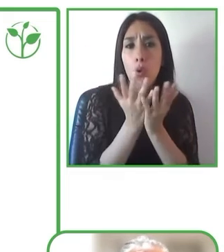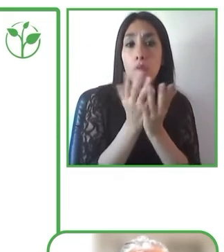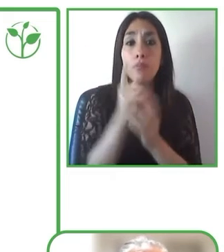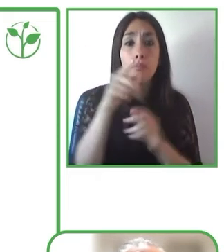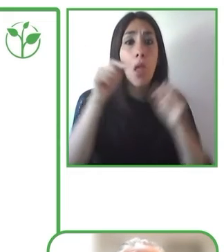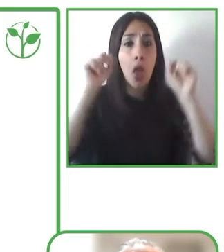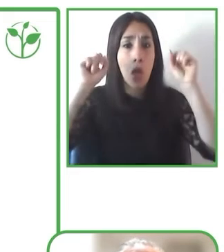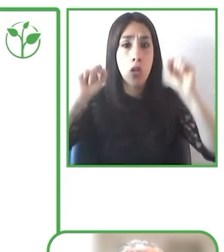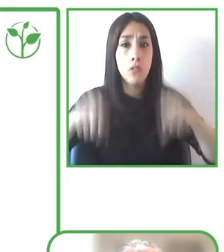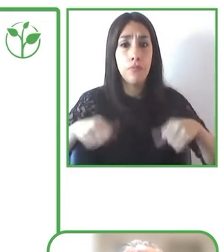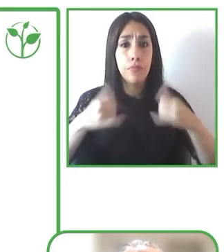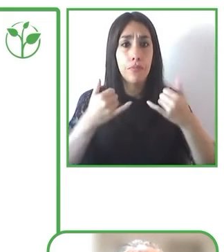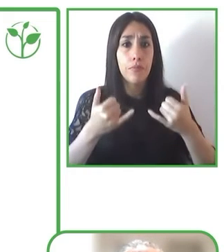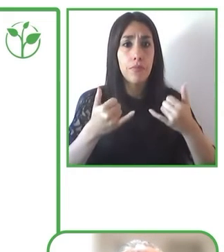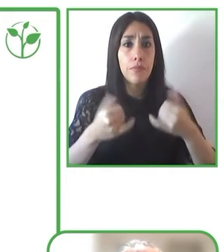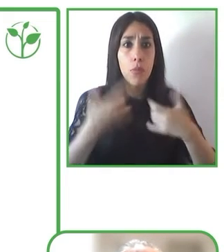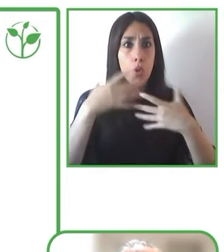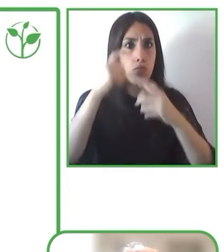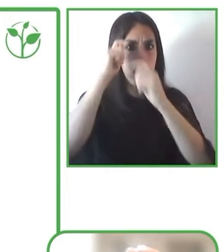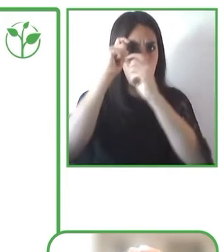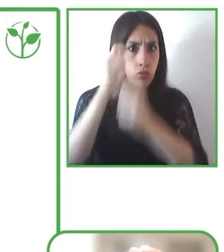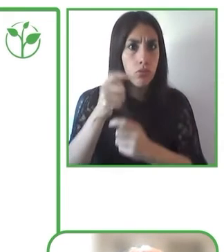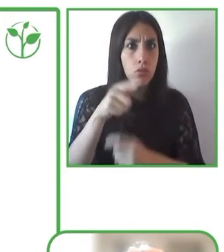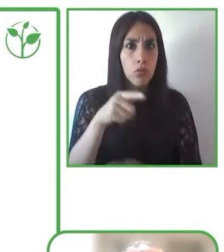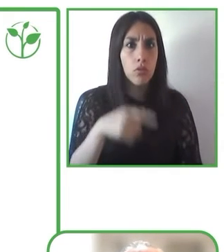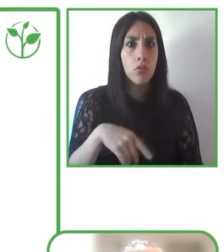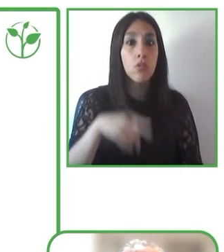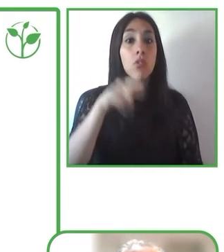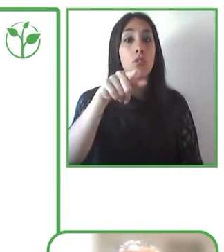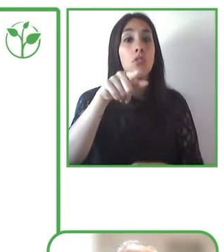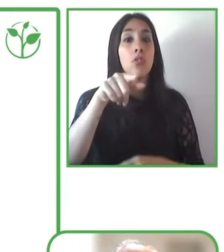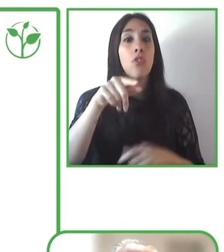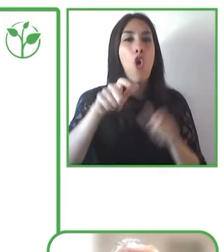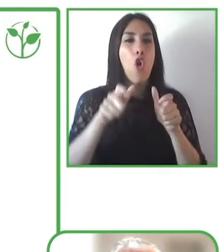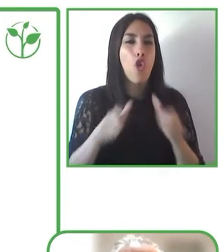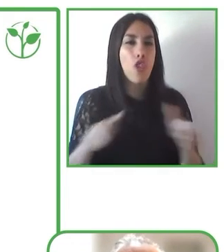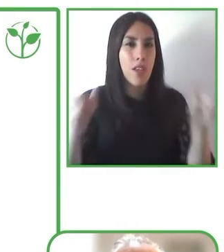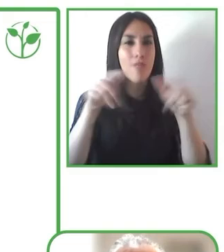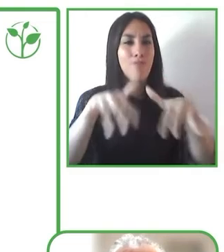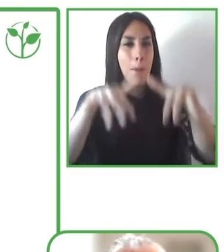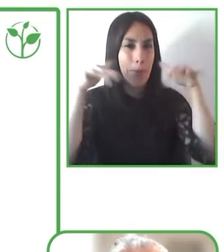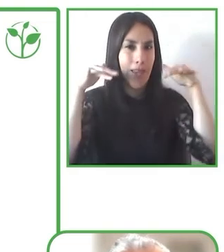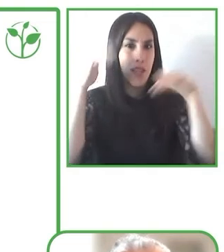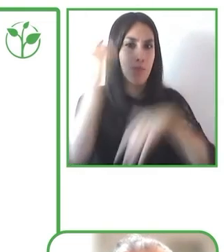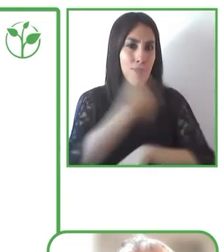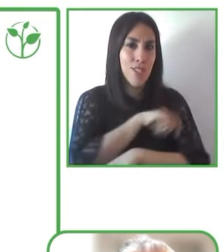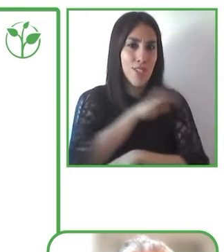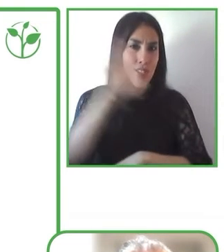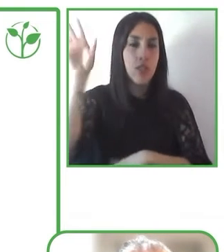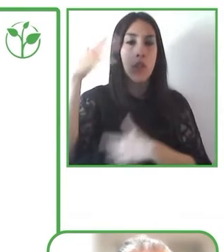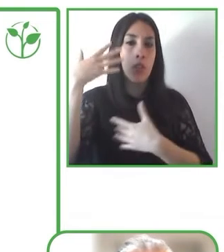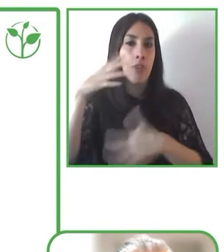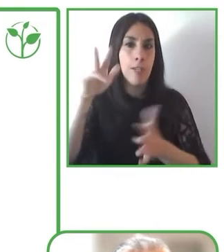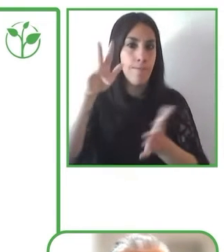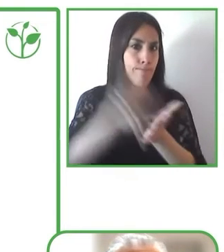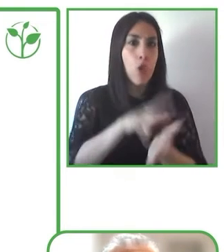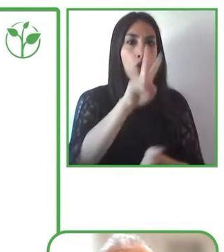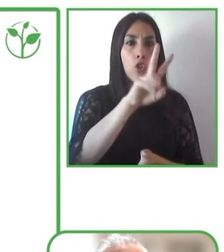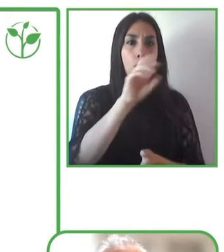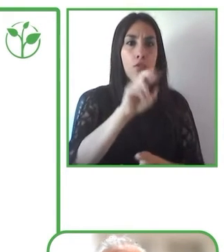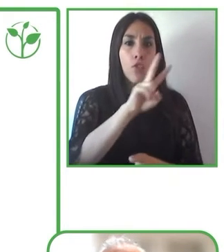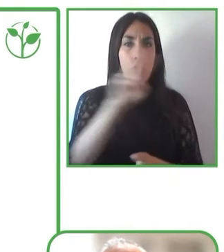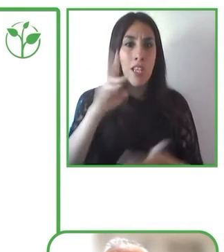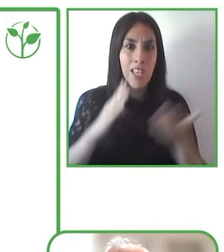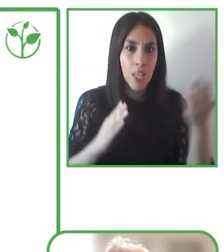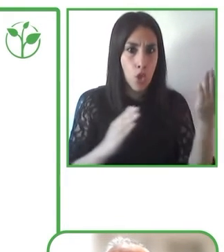en este mismo 2022, la accesibilidad cognitiva se ha reconocido como un derecho fundamental. Pero no